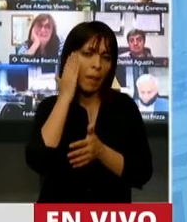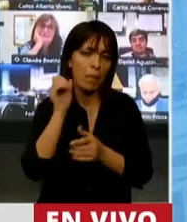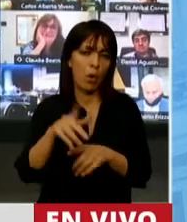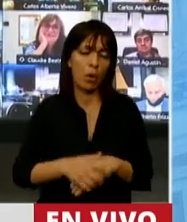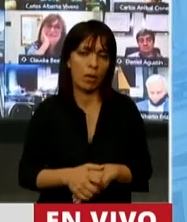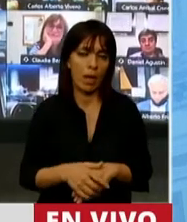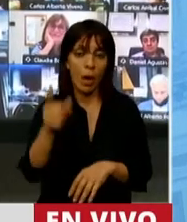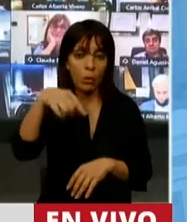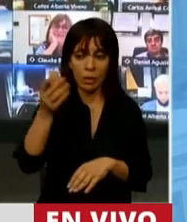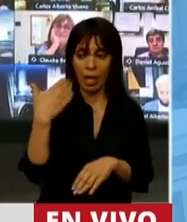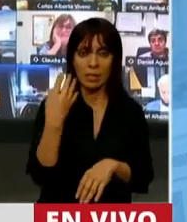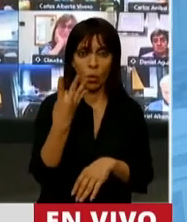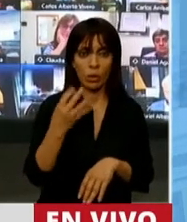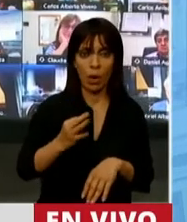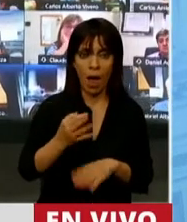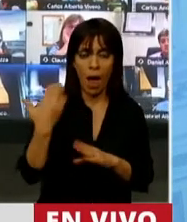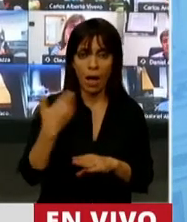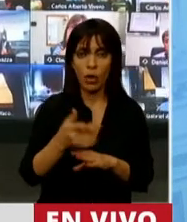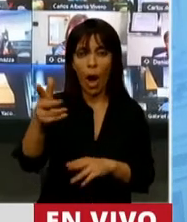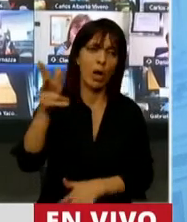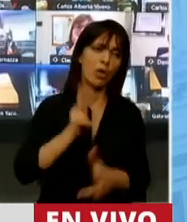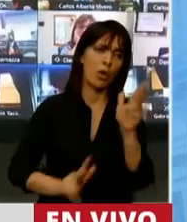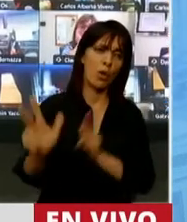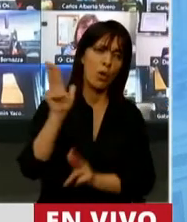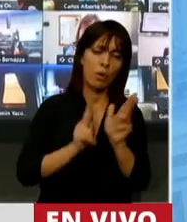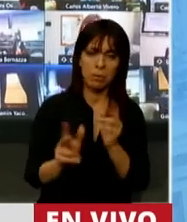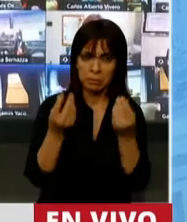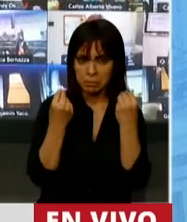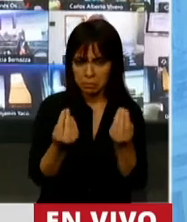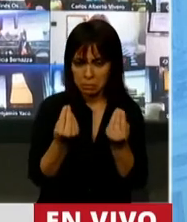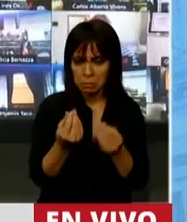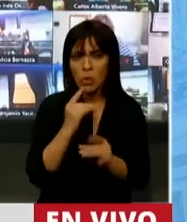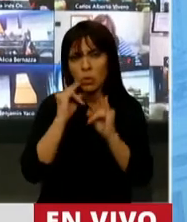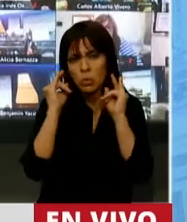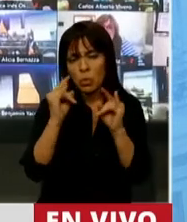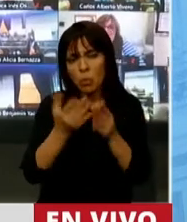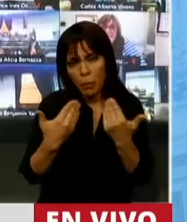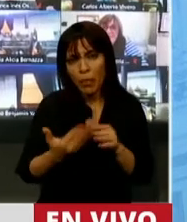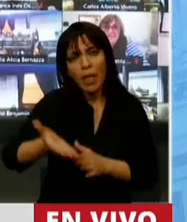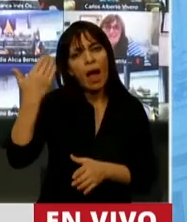cuatro años, todo lo que nos vienen a dar cátedra, lo pudieron practicar.